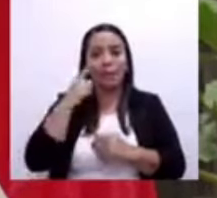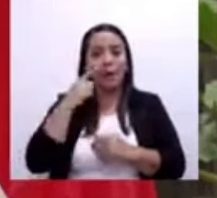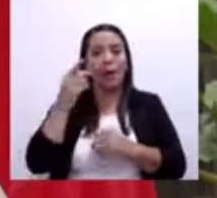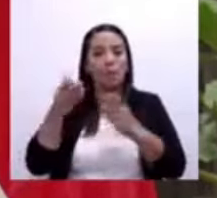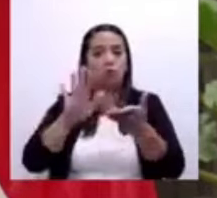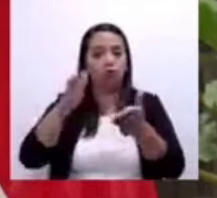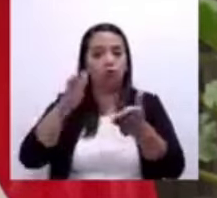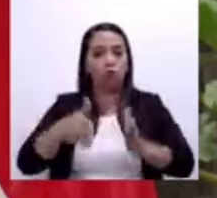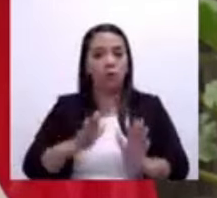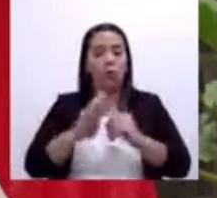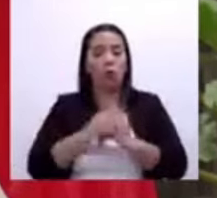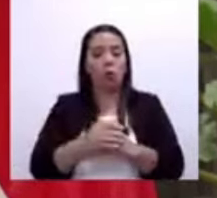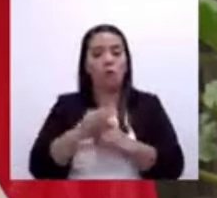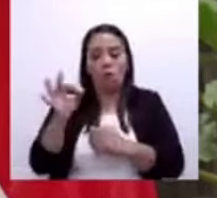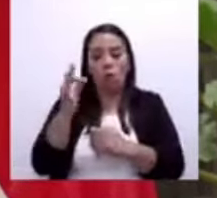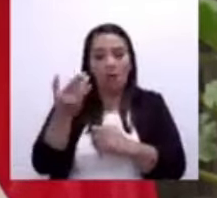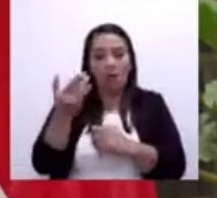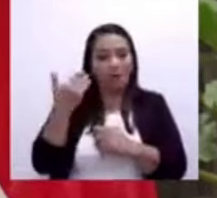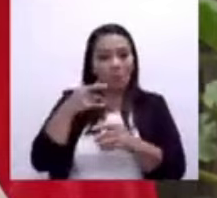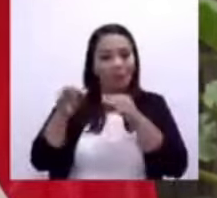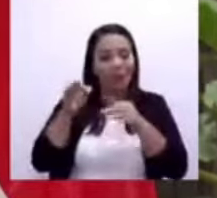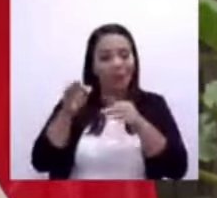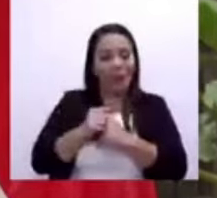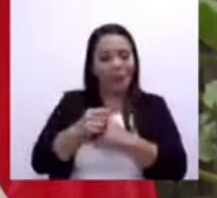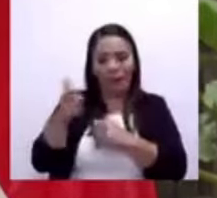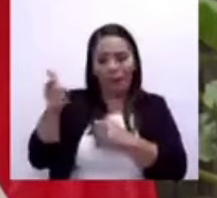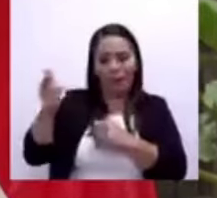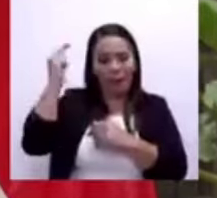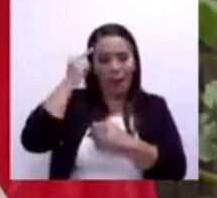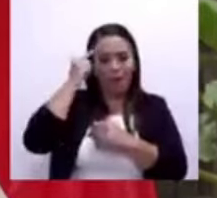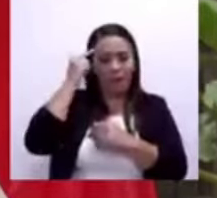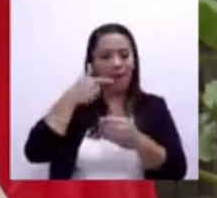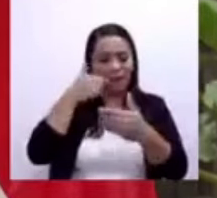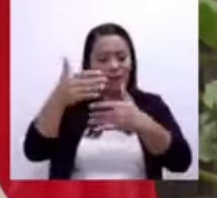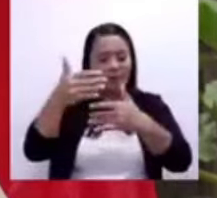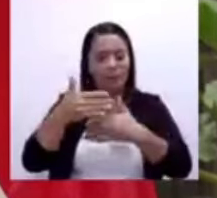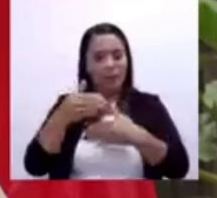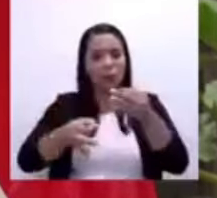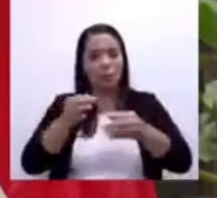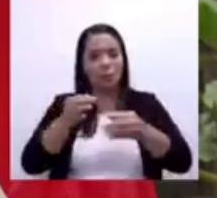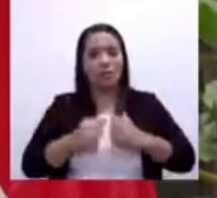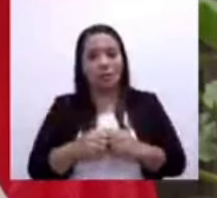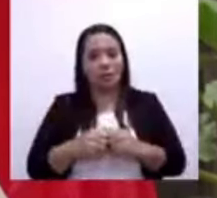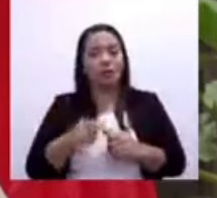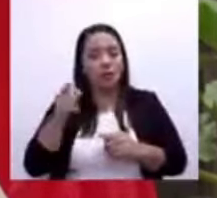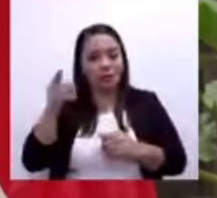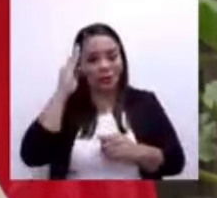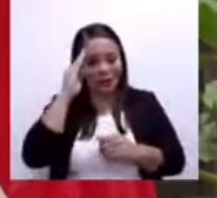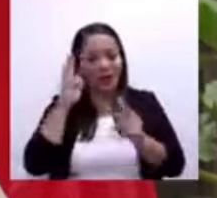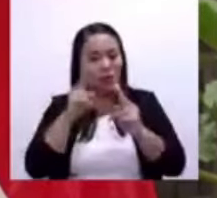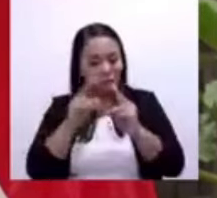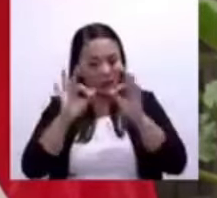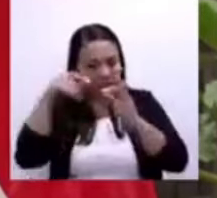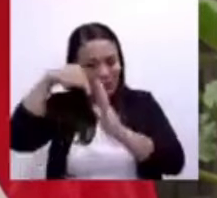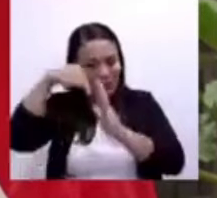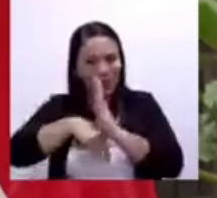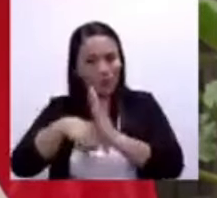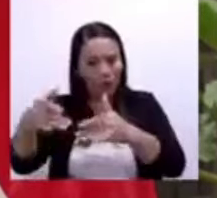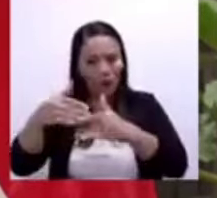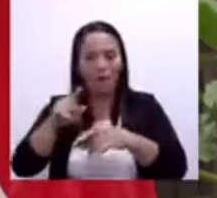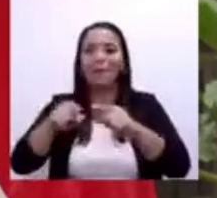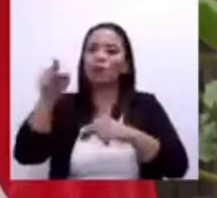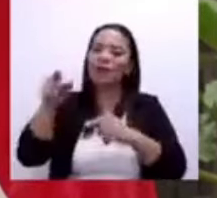manera en que le acabo de escribir. Eso es lo que dice el expediente judicial, que estoy seguro usted lo conoce muy bien, porque usted lo defiende.